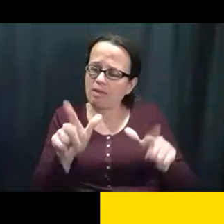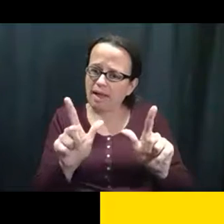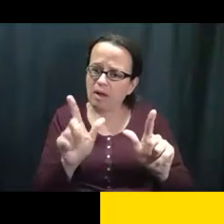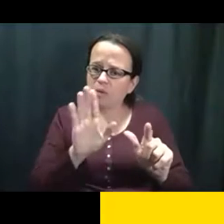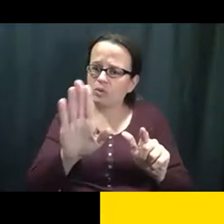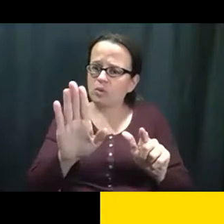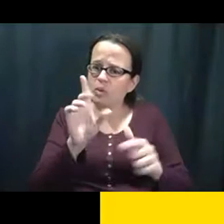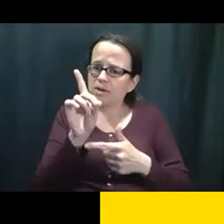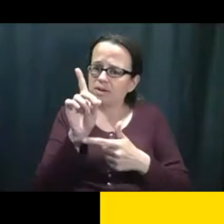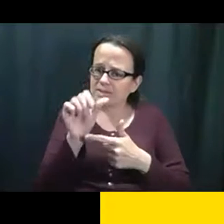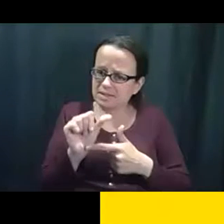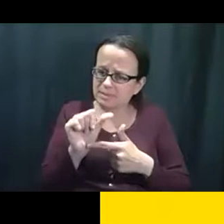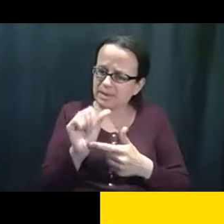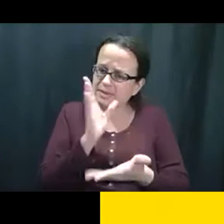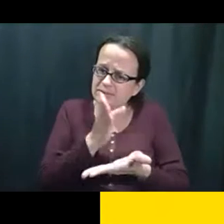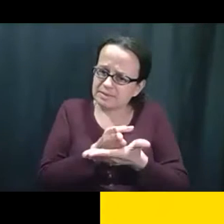incapacidad, incapacitadas.